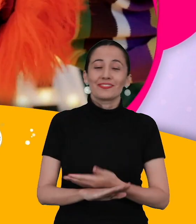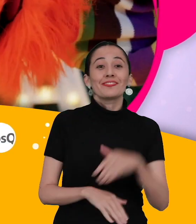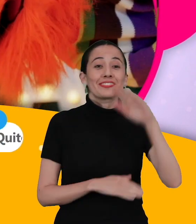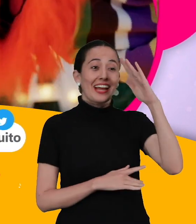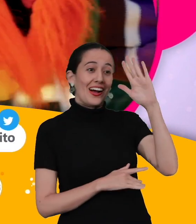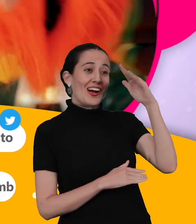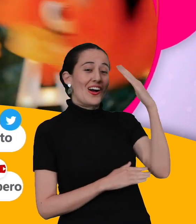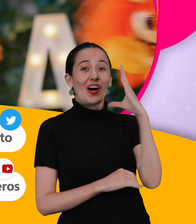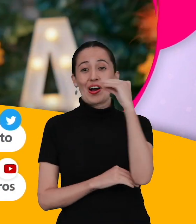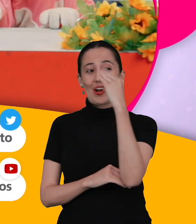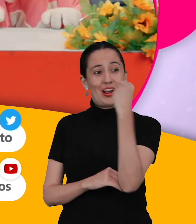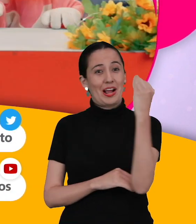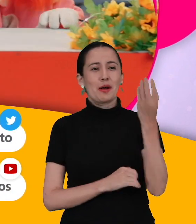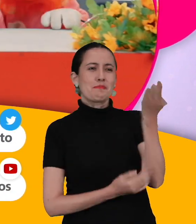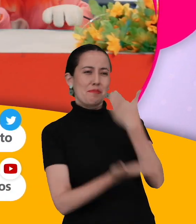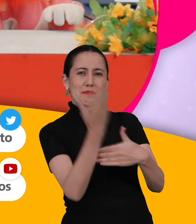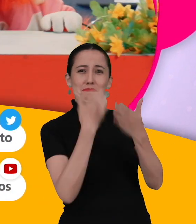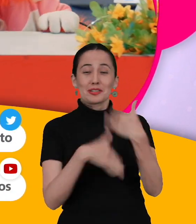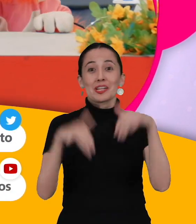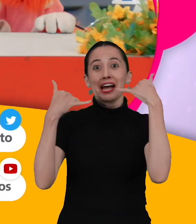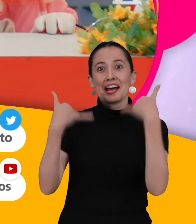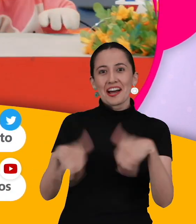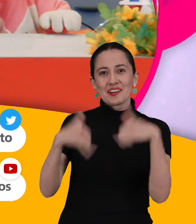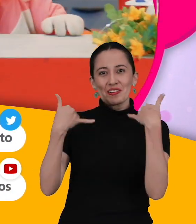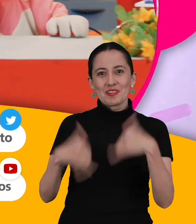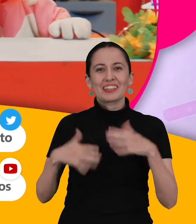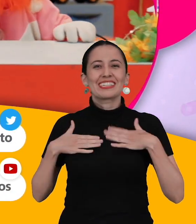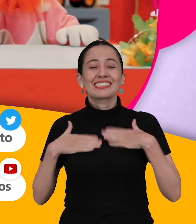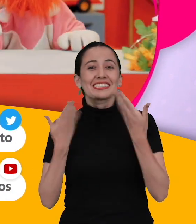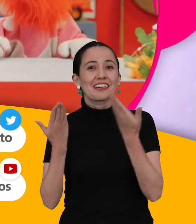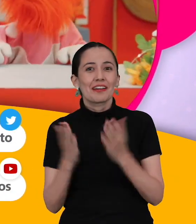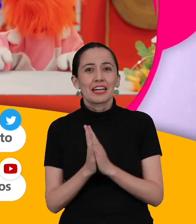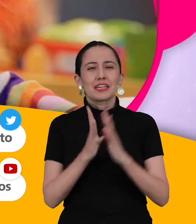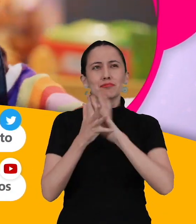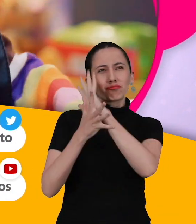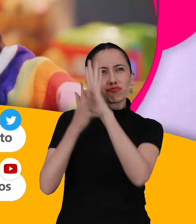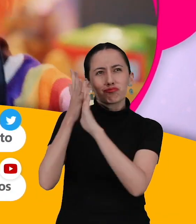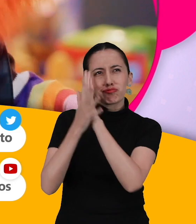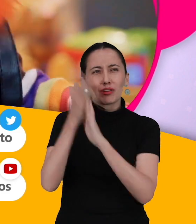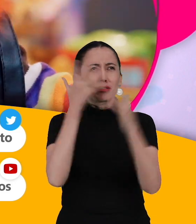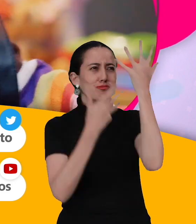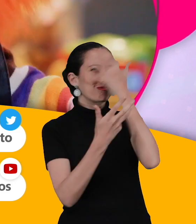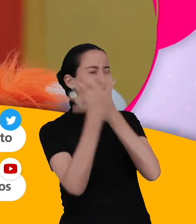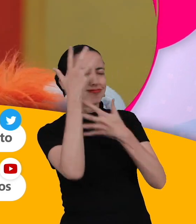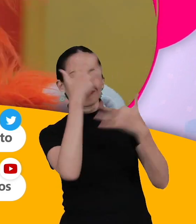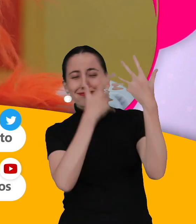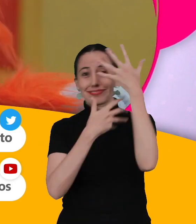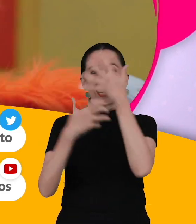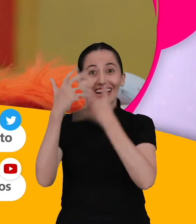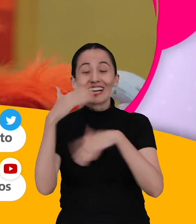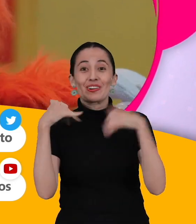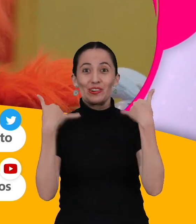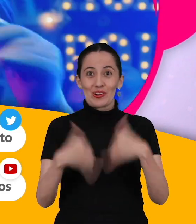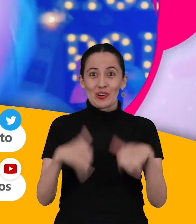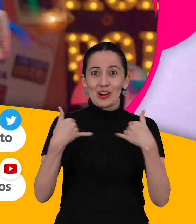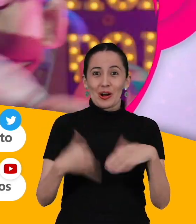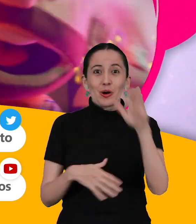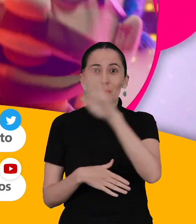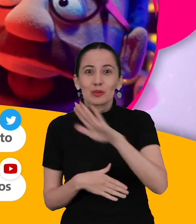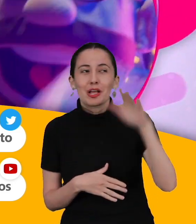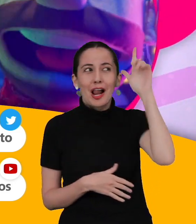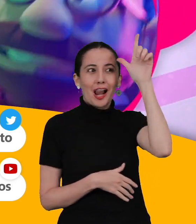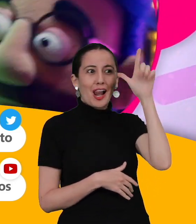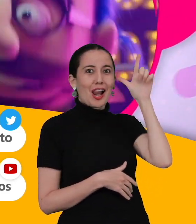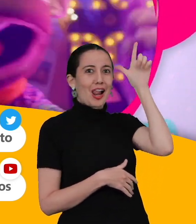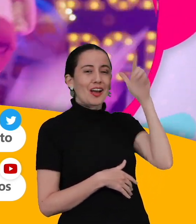Pola, Pola, vamos a jugar. En tus palabras nos vamos a enredar. Con